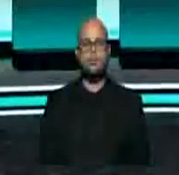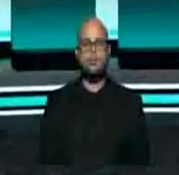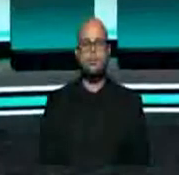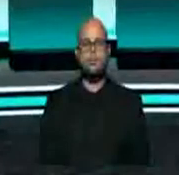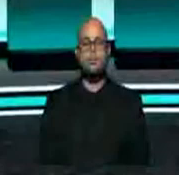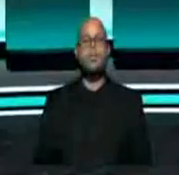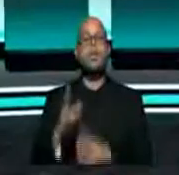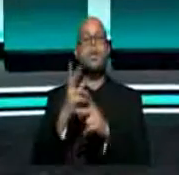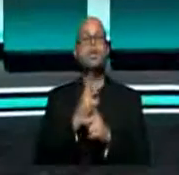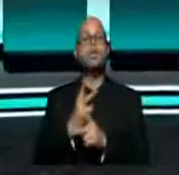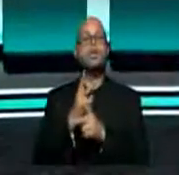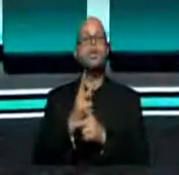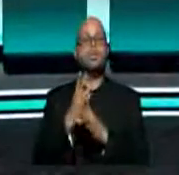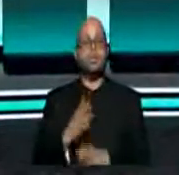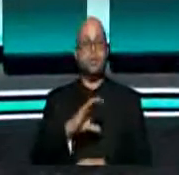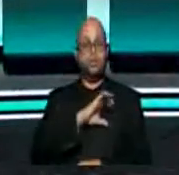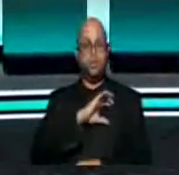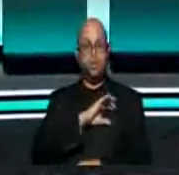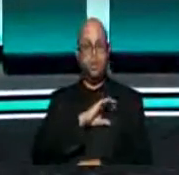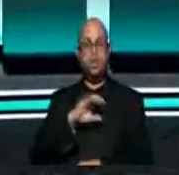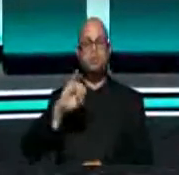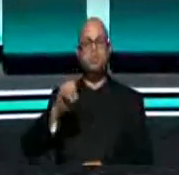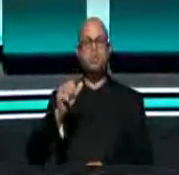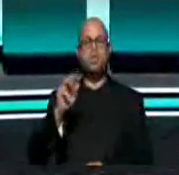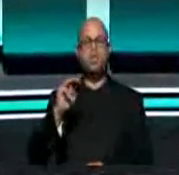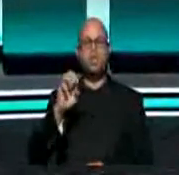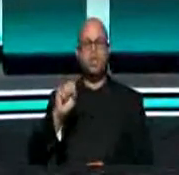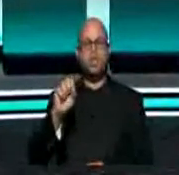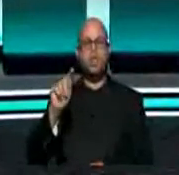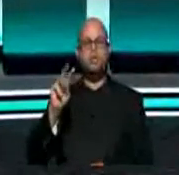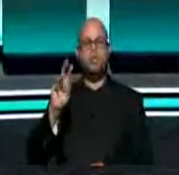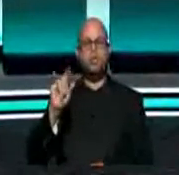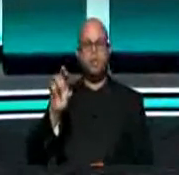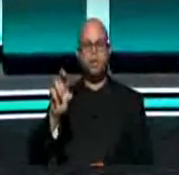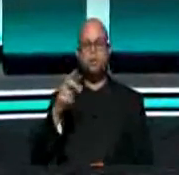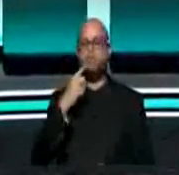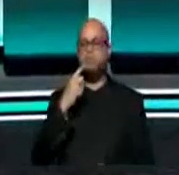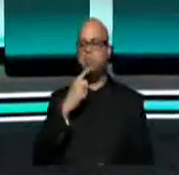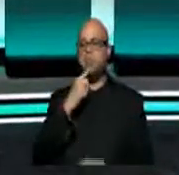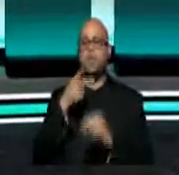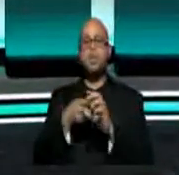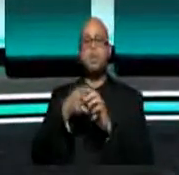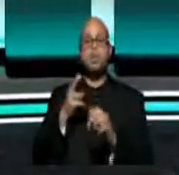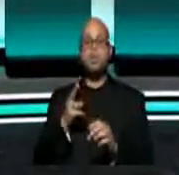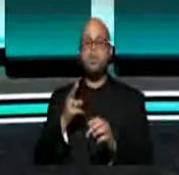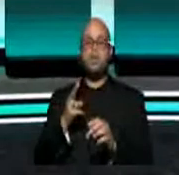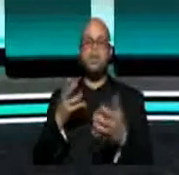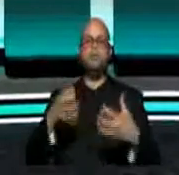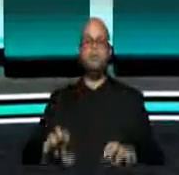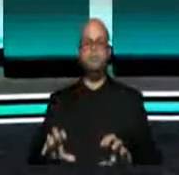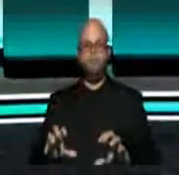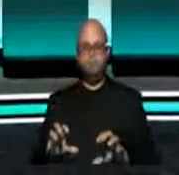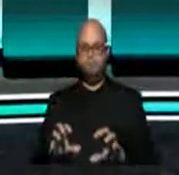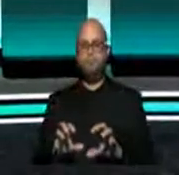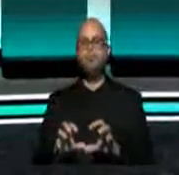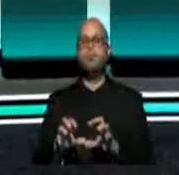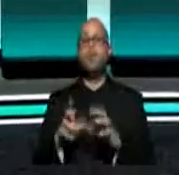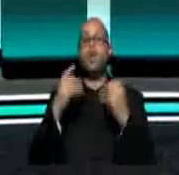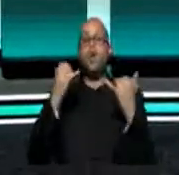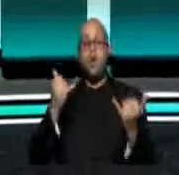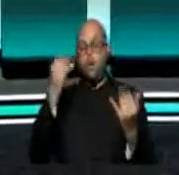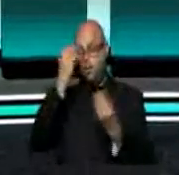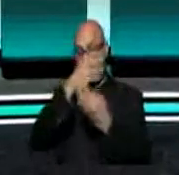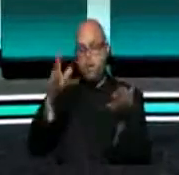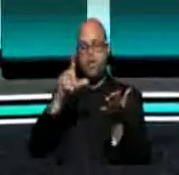El superintendente de la policía, James Tuller, dijo que no tiene intenciones de renunciar a su silla y desmintió información publicada hoy que